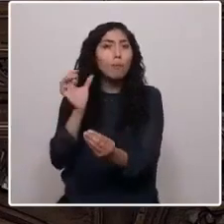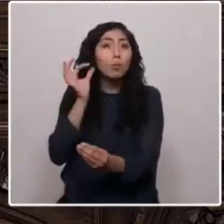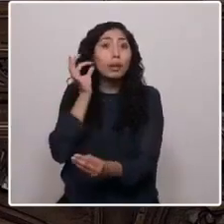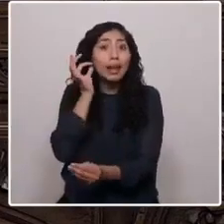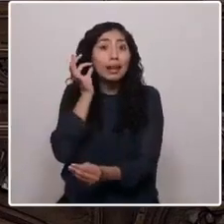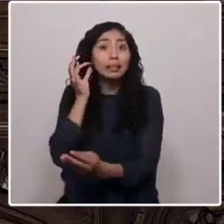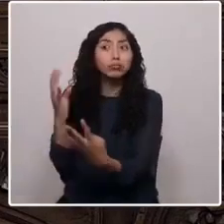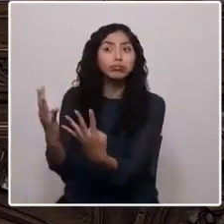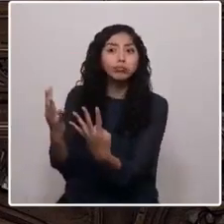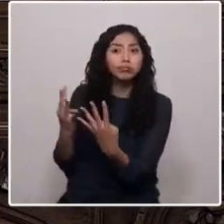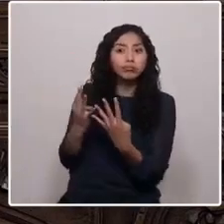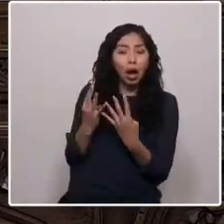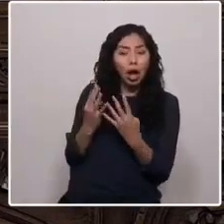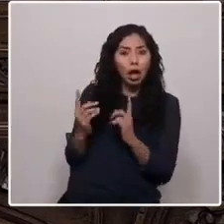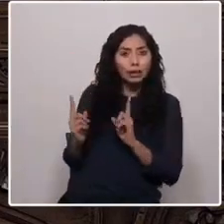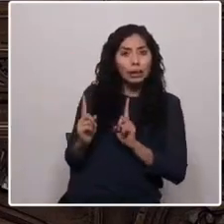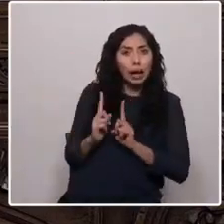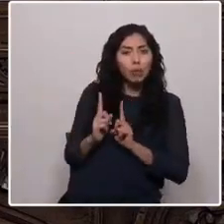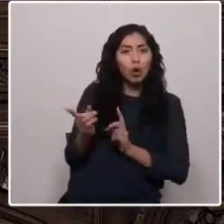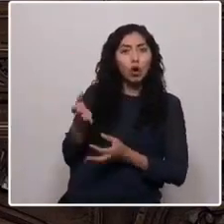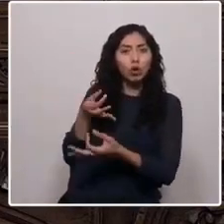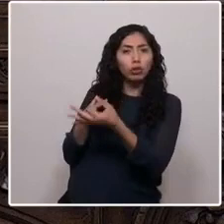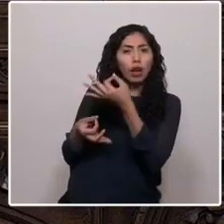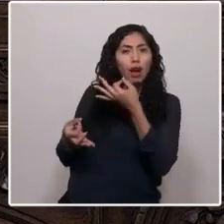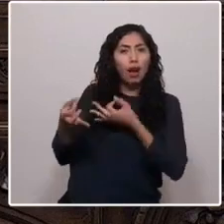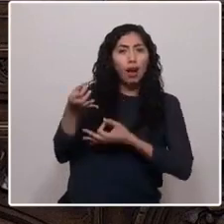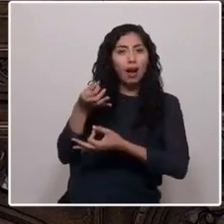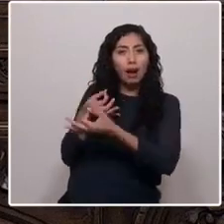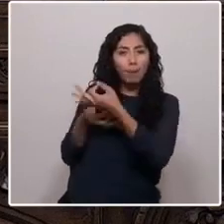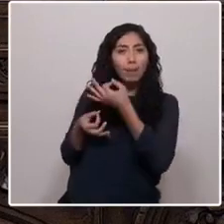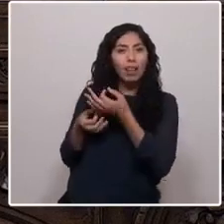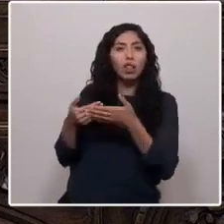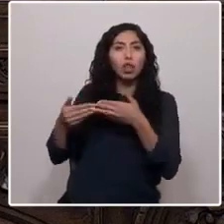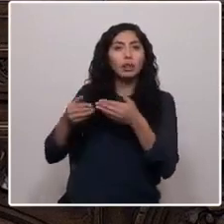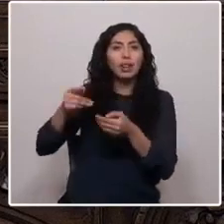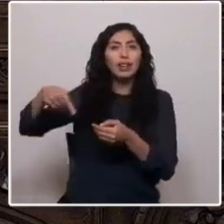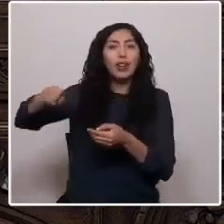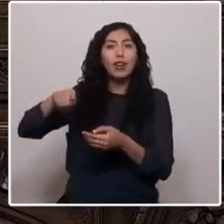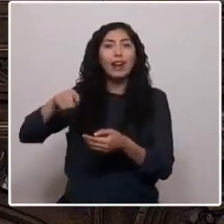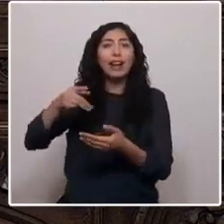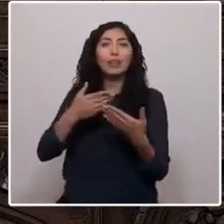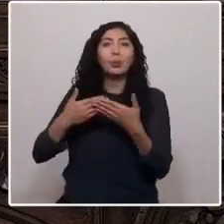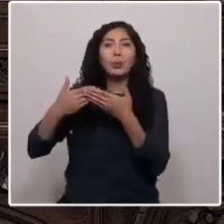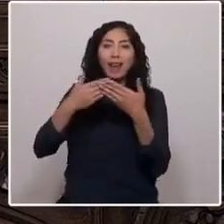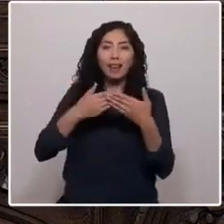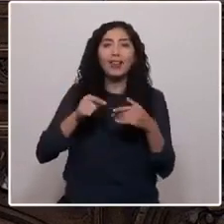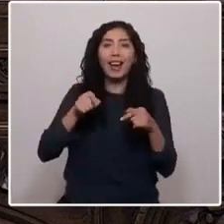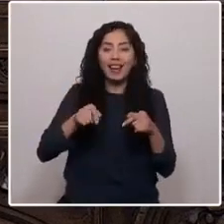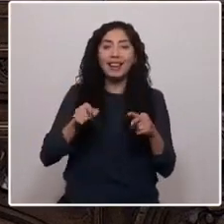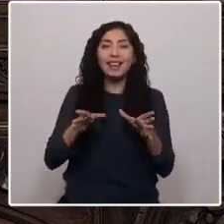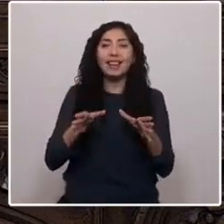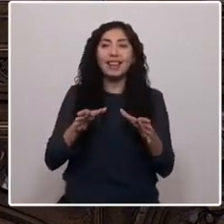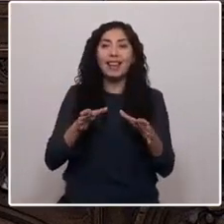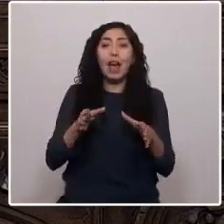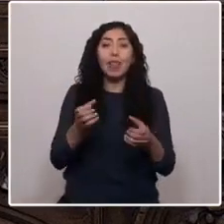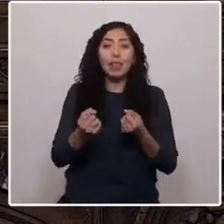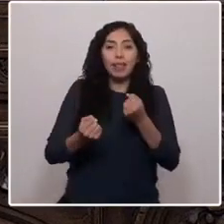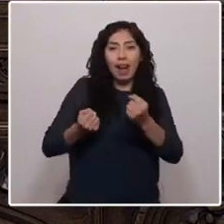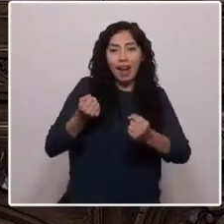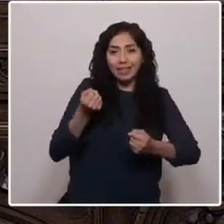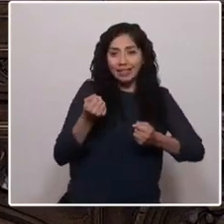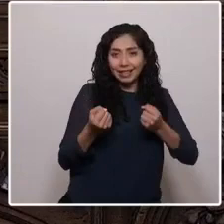contarme de su paso por las salas donde estudiaron danza. Ellas no llegaron a